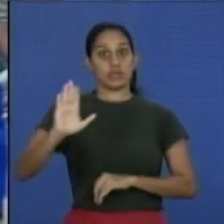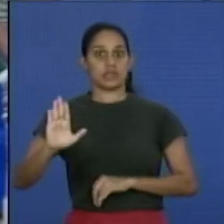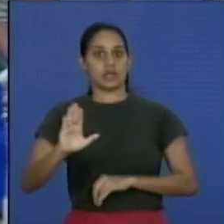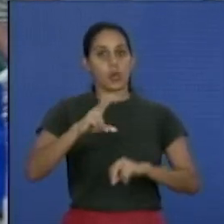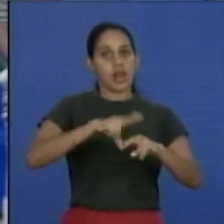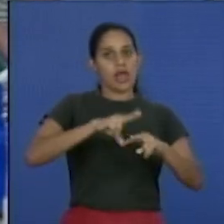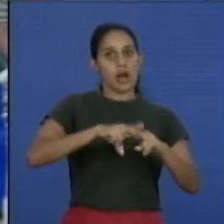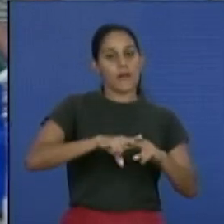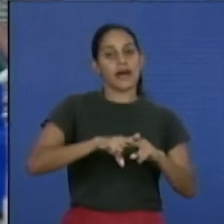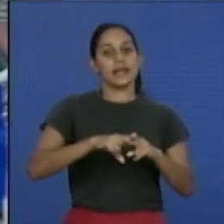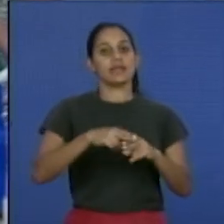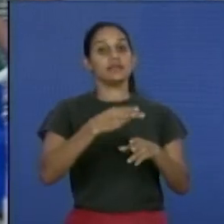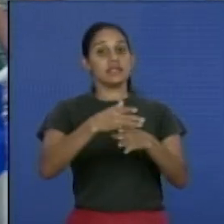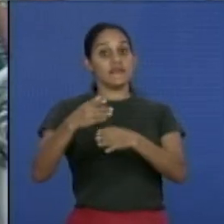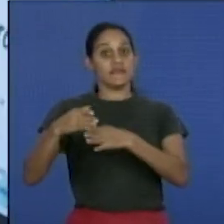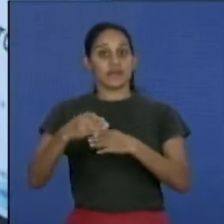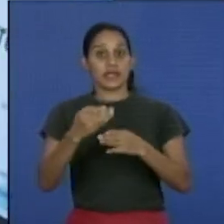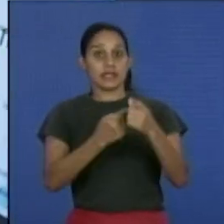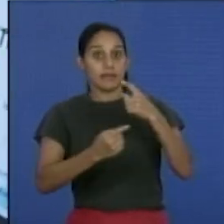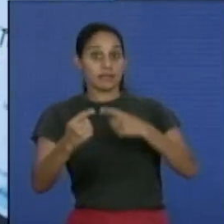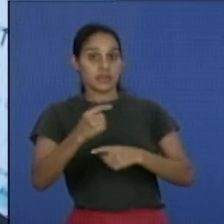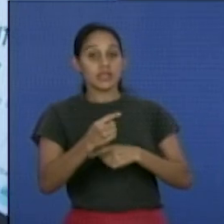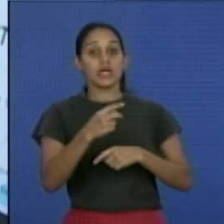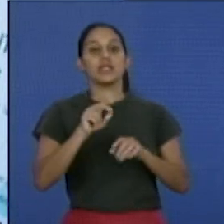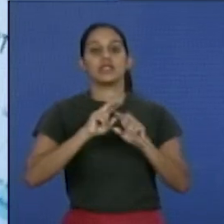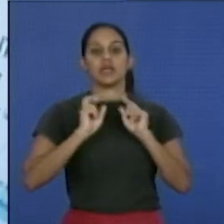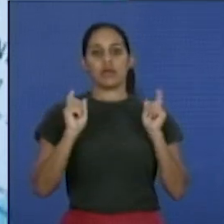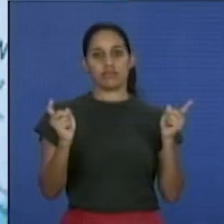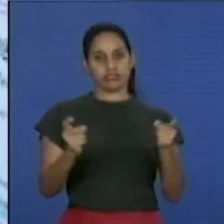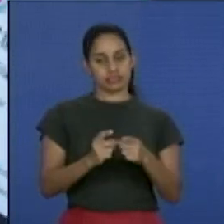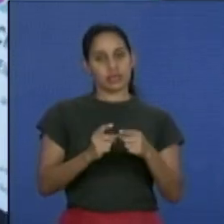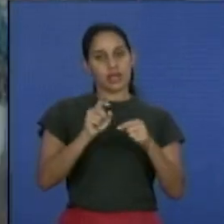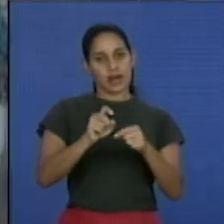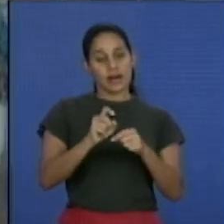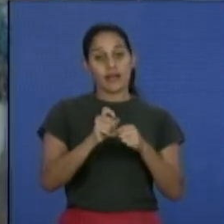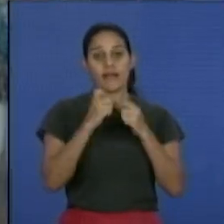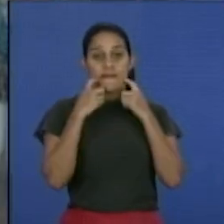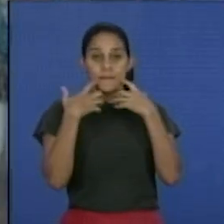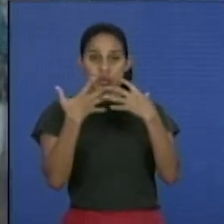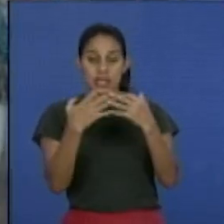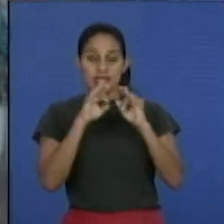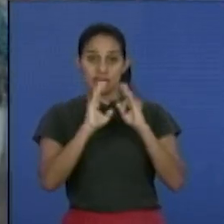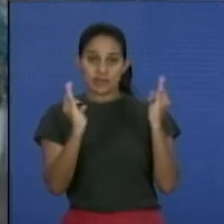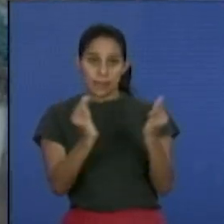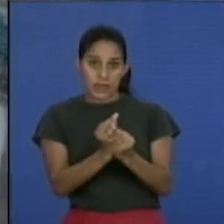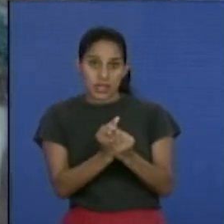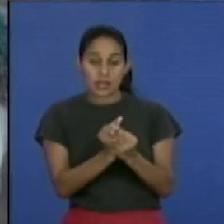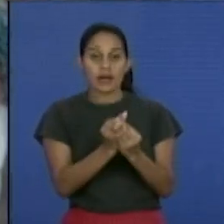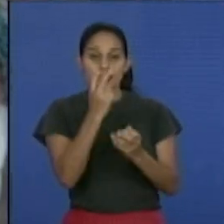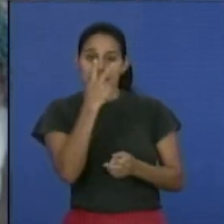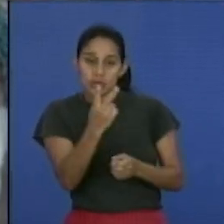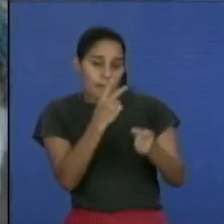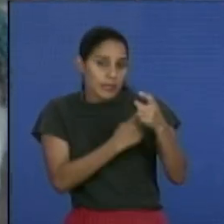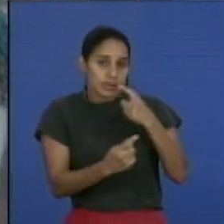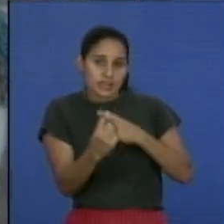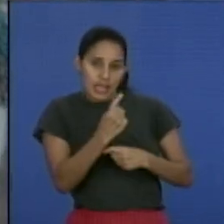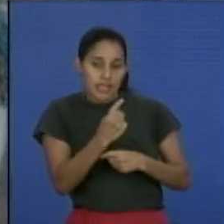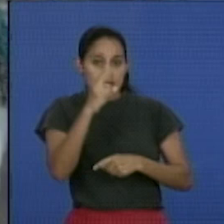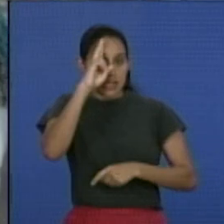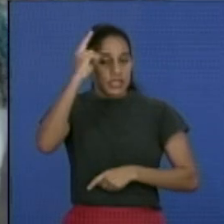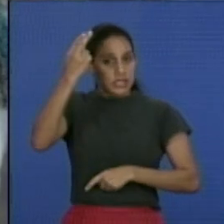Habana, 34 en la atención primaria, son en los consultorios médicos de la familia. Nosotros desde el punto de vista del policlínico, ya como atención primaria de salud, estamos derivando